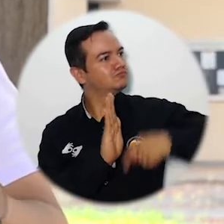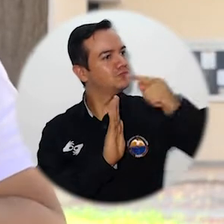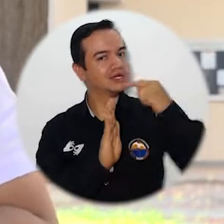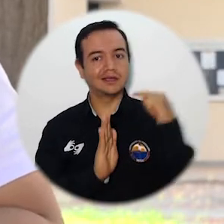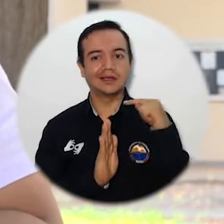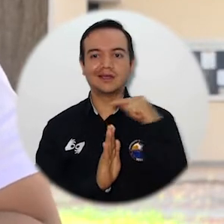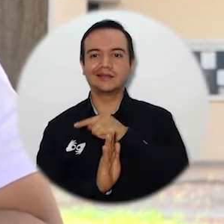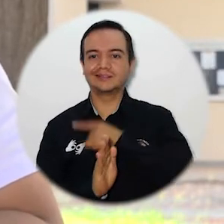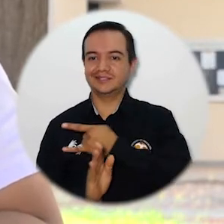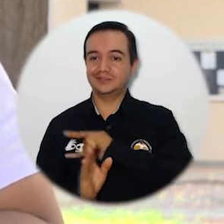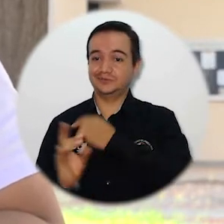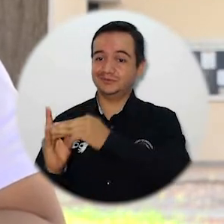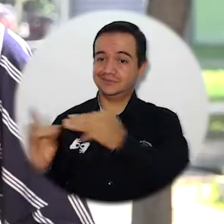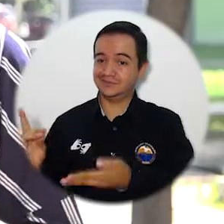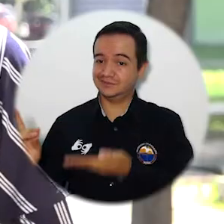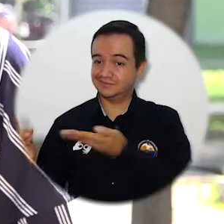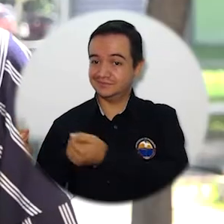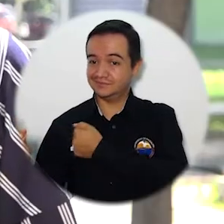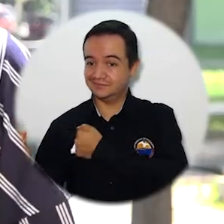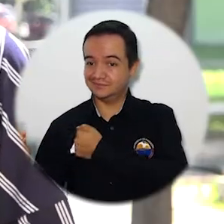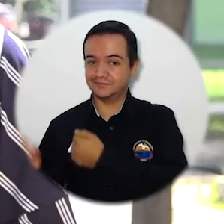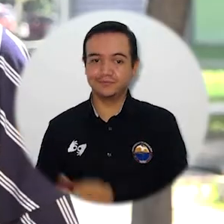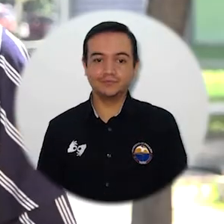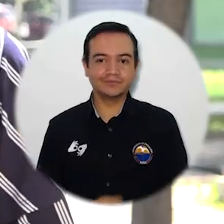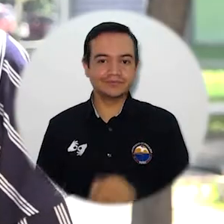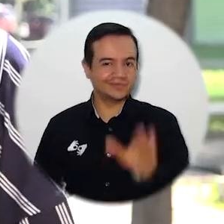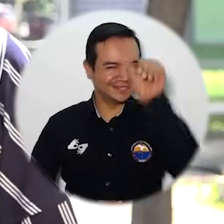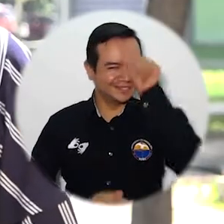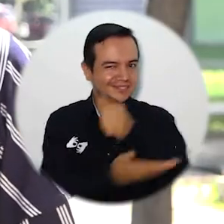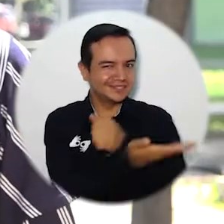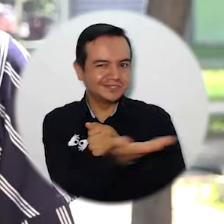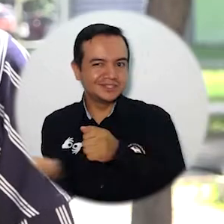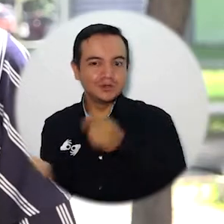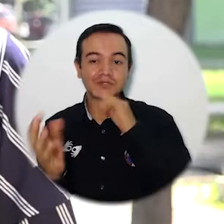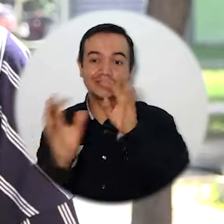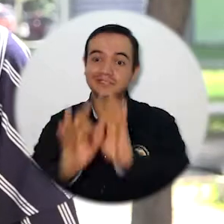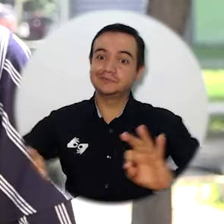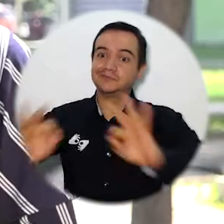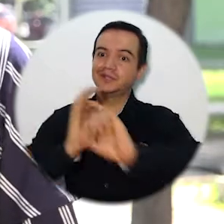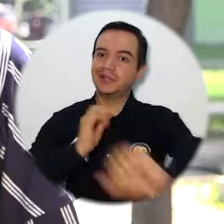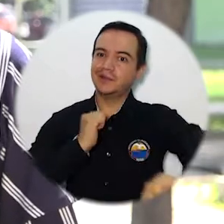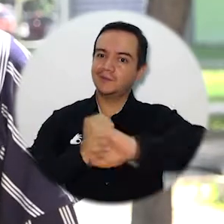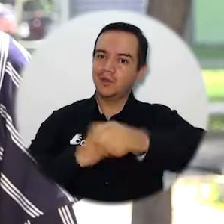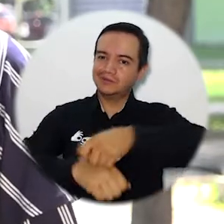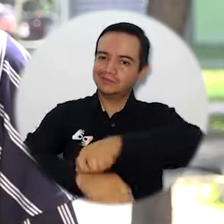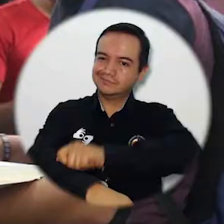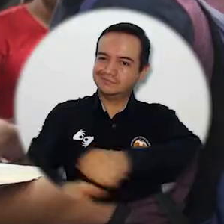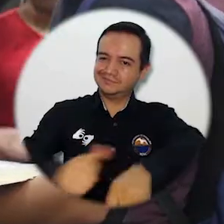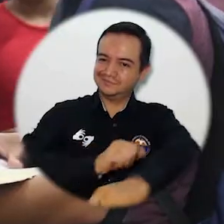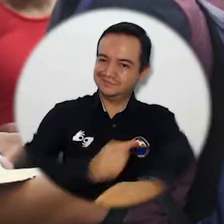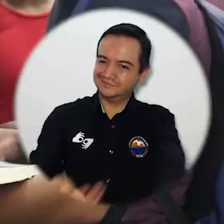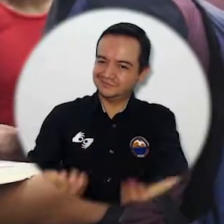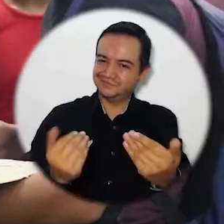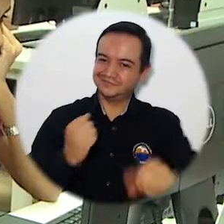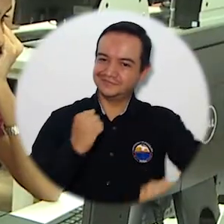contamos en nuestra querida alma mater. No lo olvides, eres parte importante y queremos que estés allí.